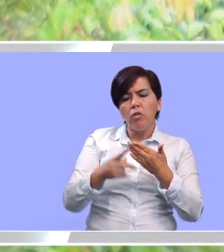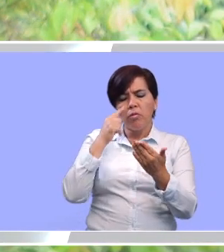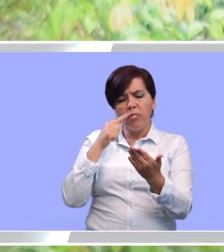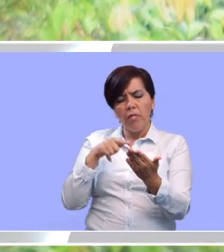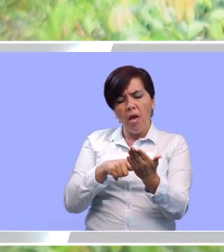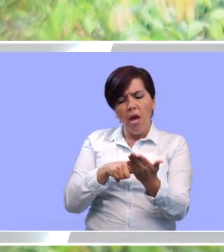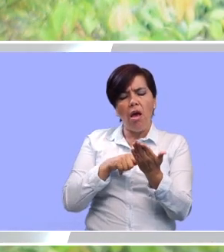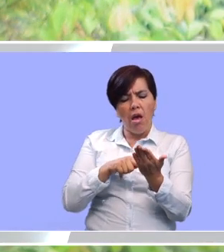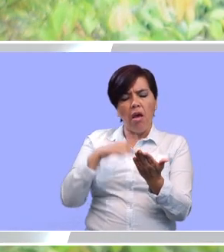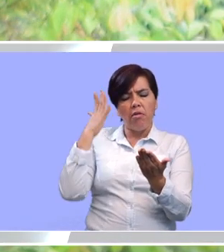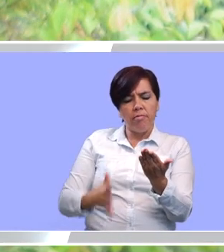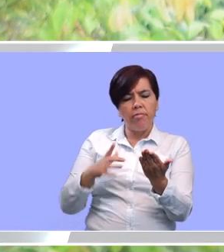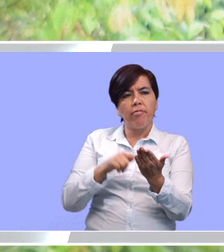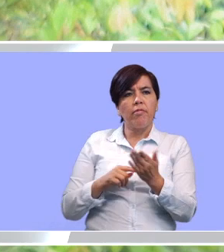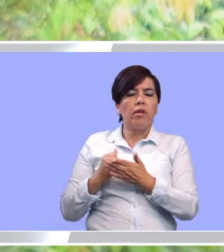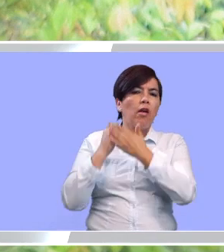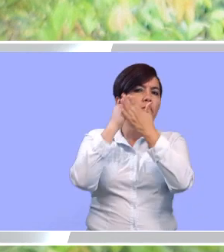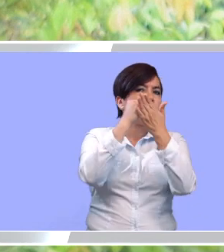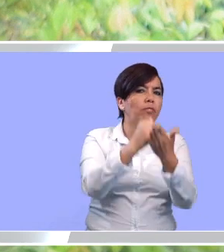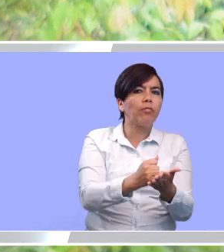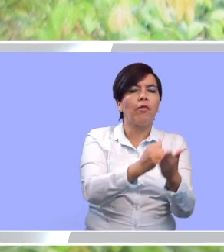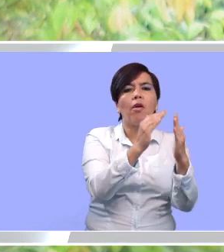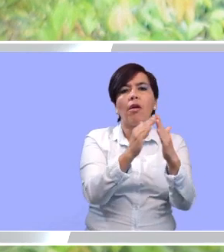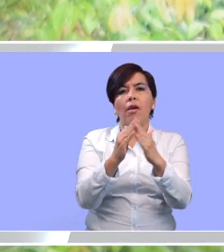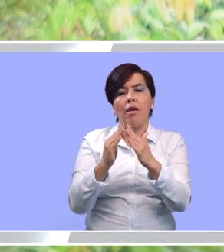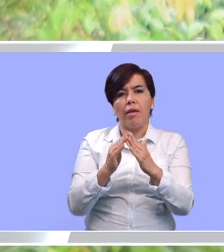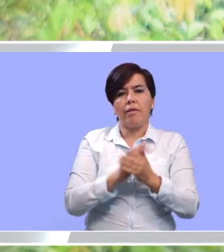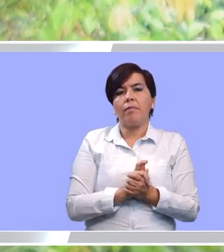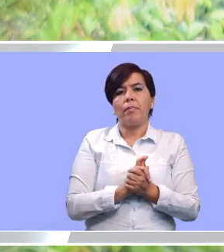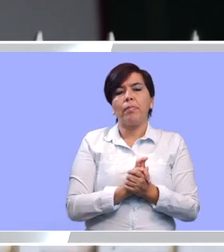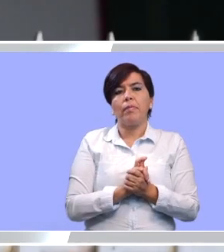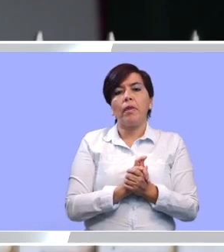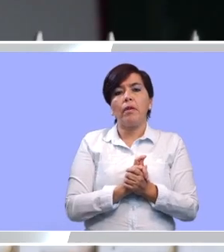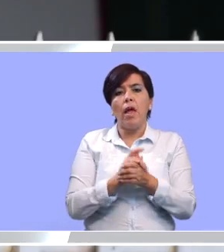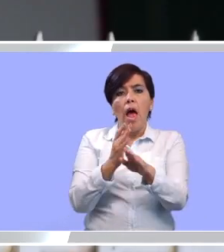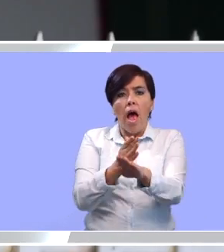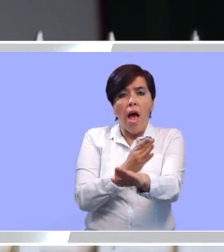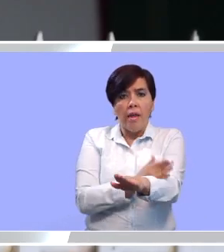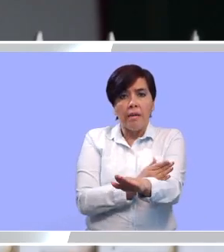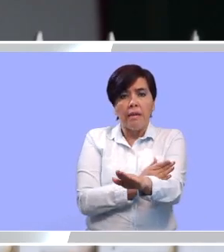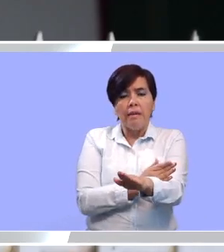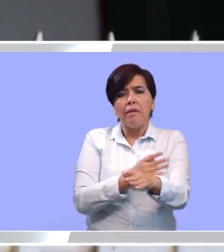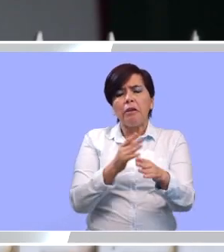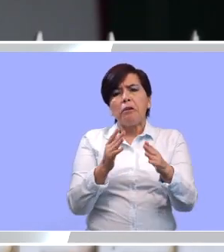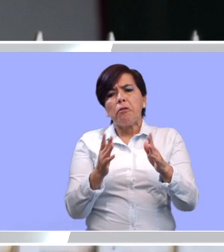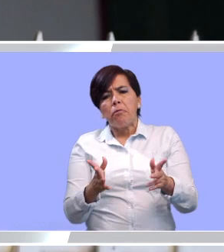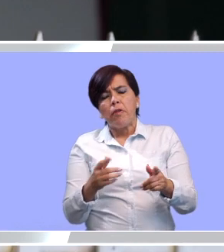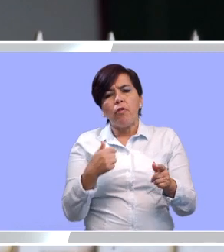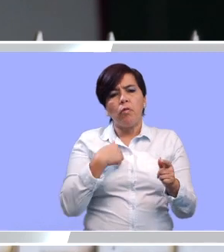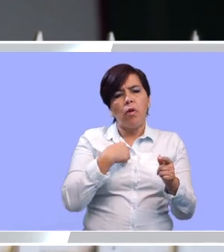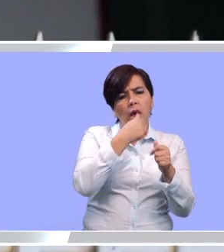y ya con ellos los ejecutamos por medio contratista. Posteriormente, o hasta hace poco,